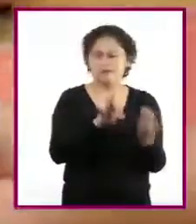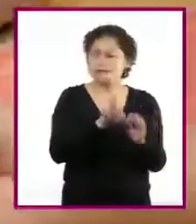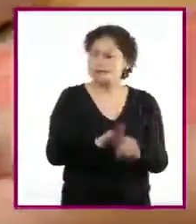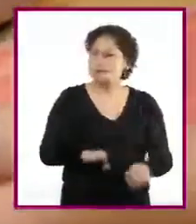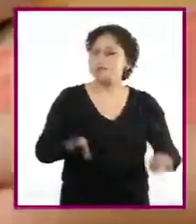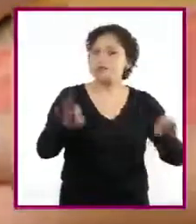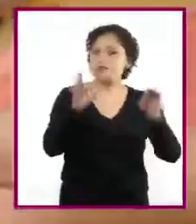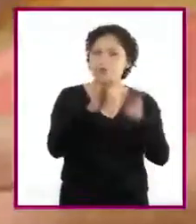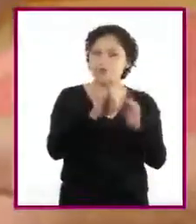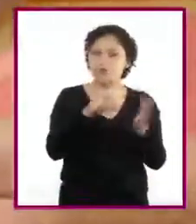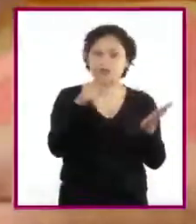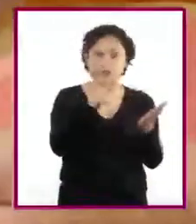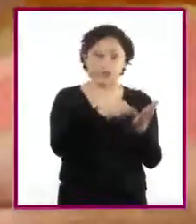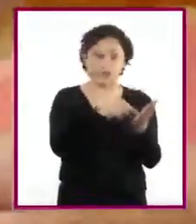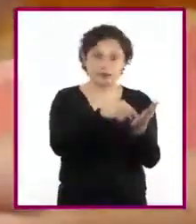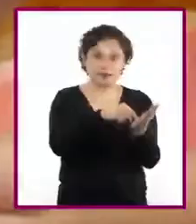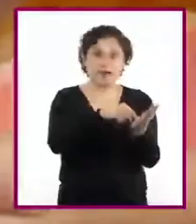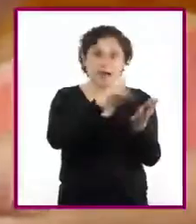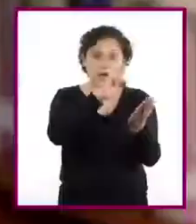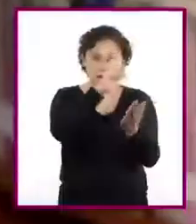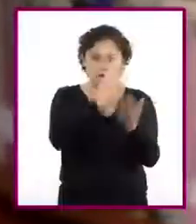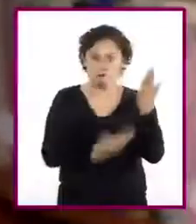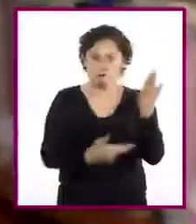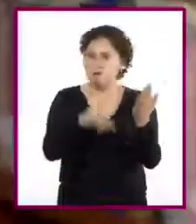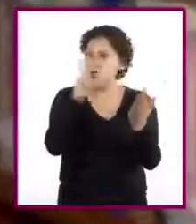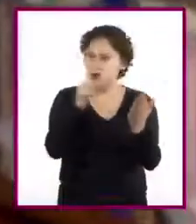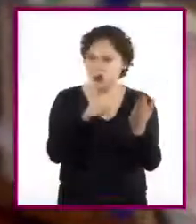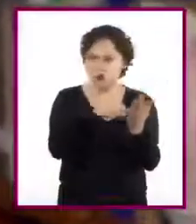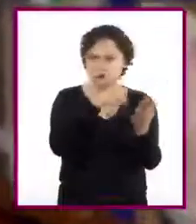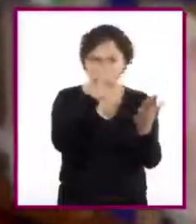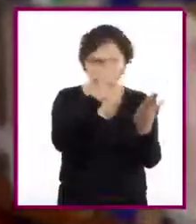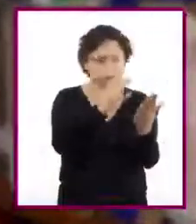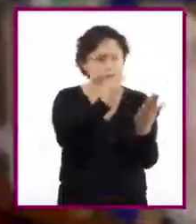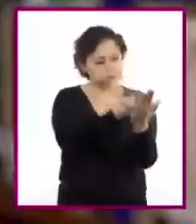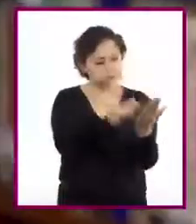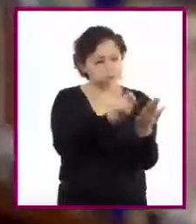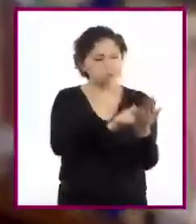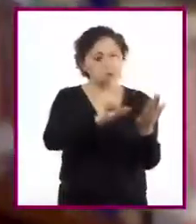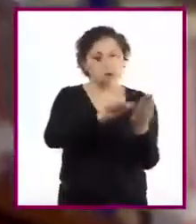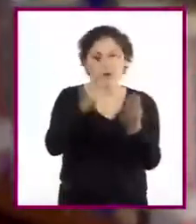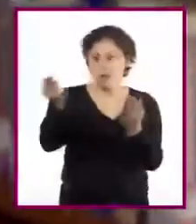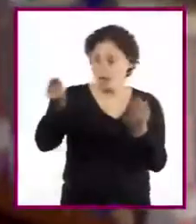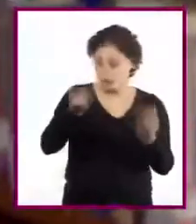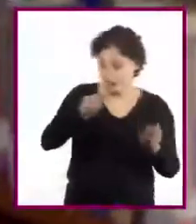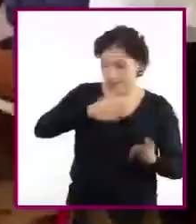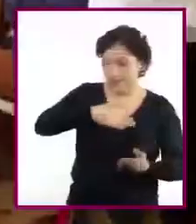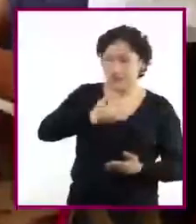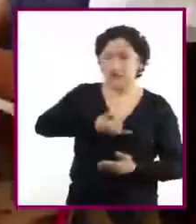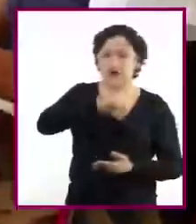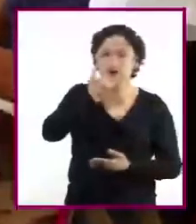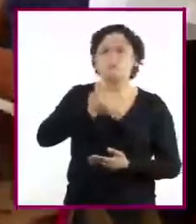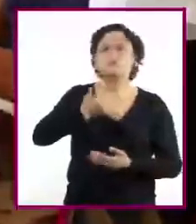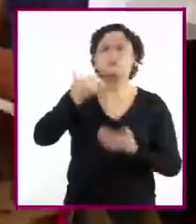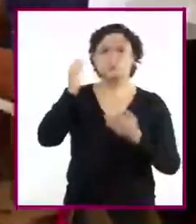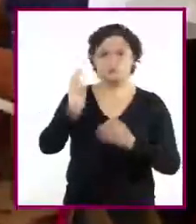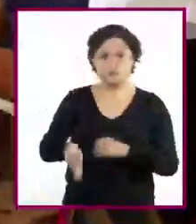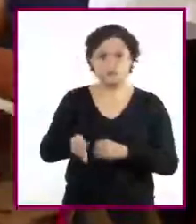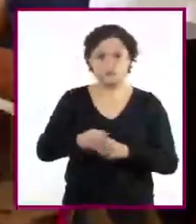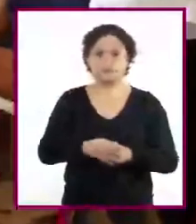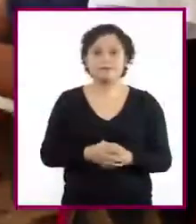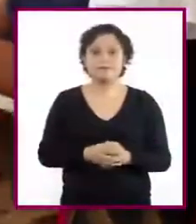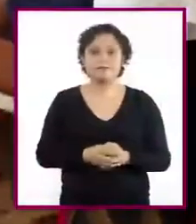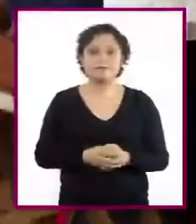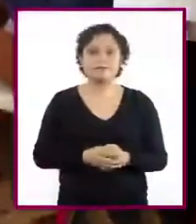importante señalarlo con respeto. Y por otro lado, aceptar la crítica con buena disposición. Para iniciar el